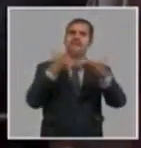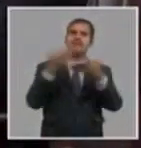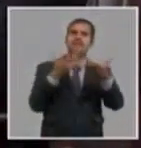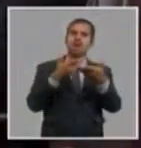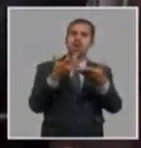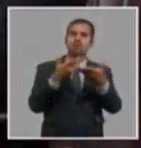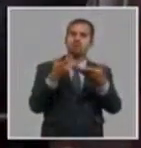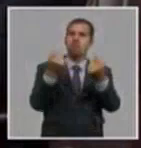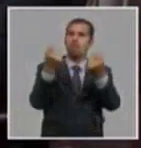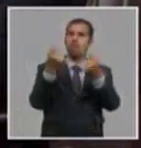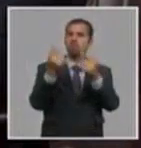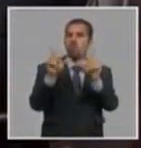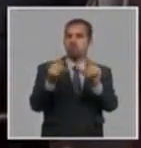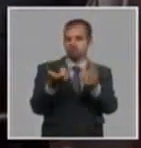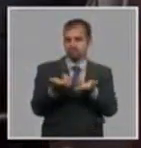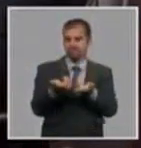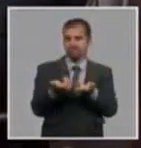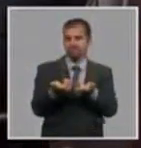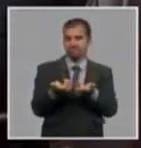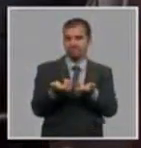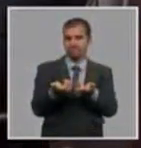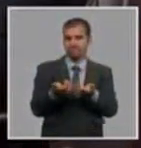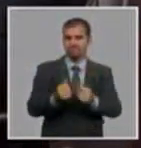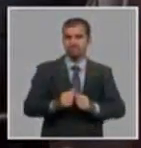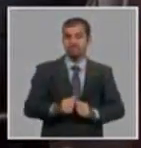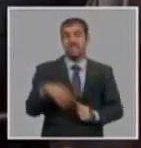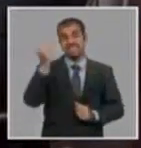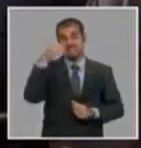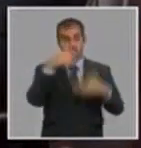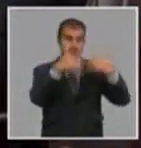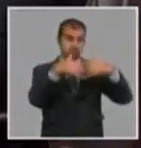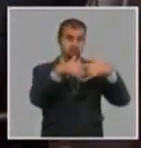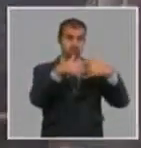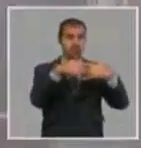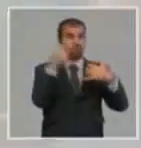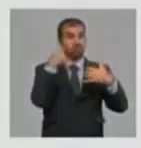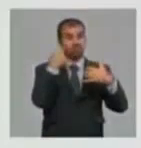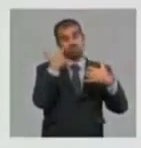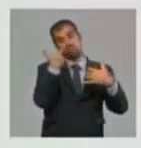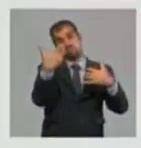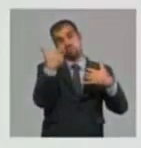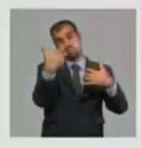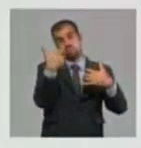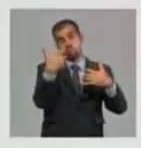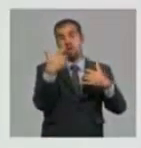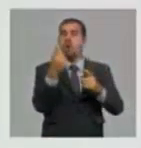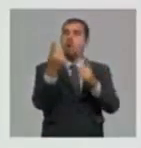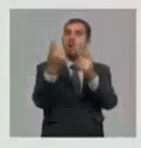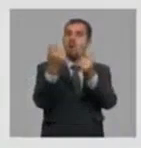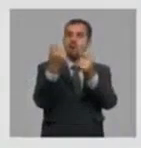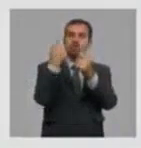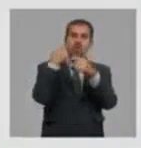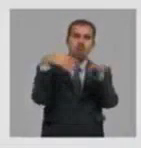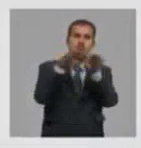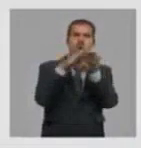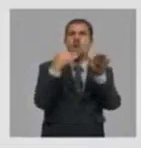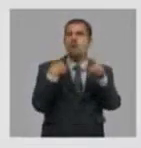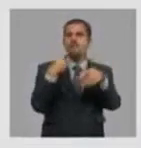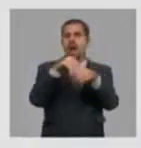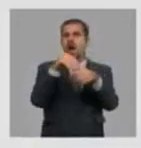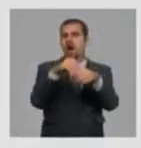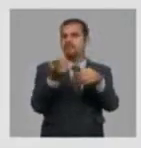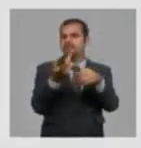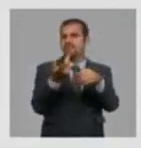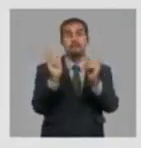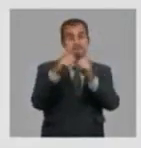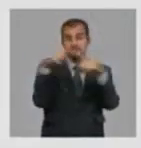comerciales. O sea, como tiene unas salidas de producciones y servicios de alta calidad de agregado, los costos por peso de lo que generan está basado